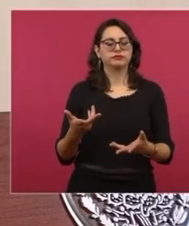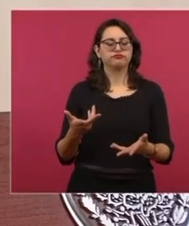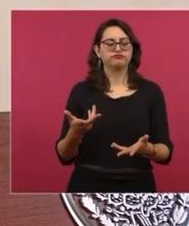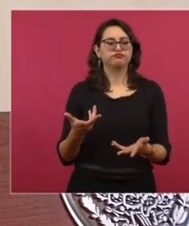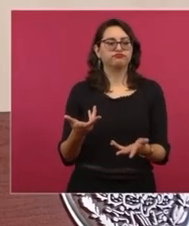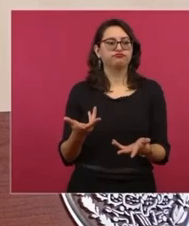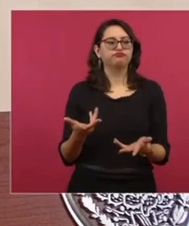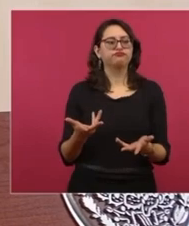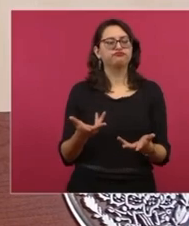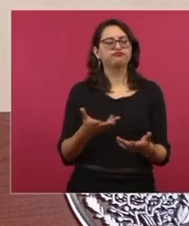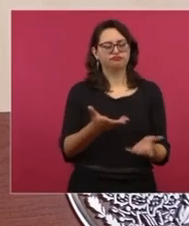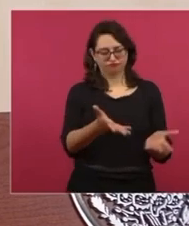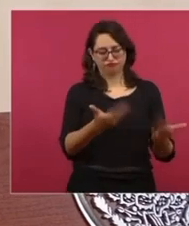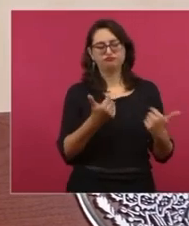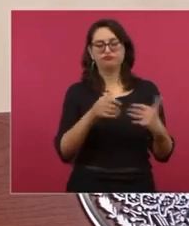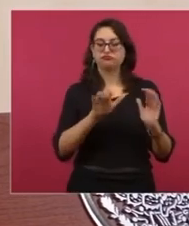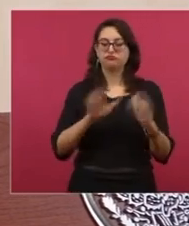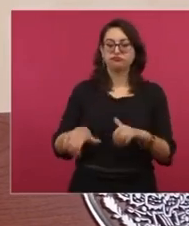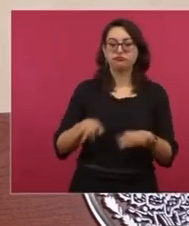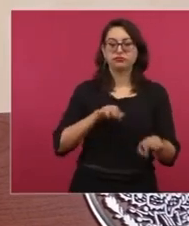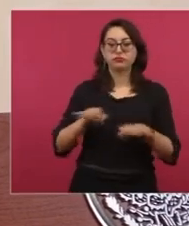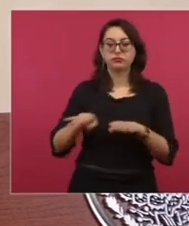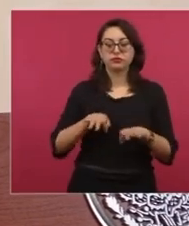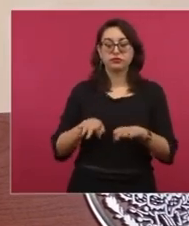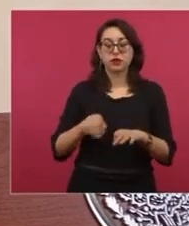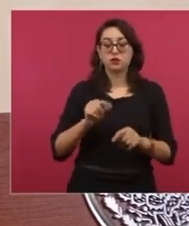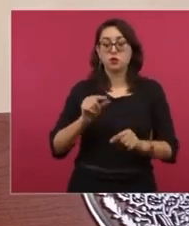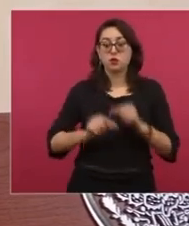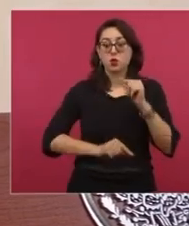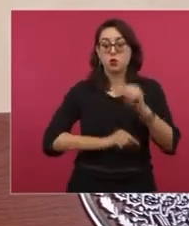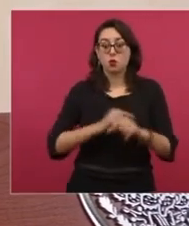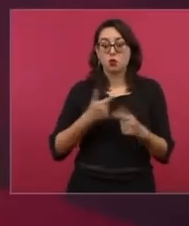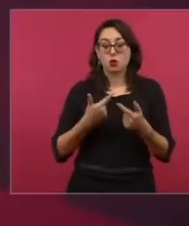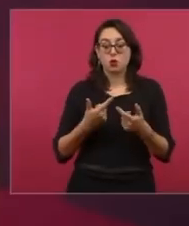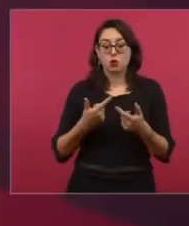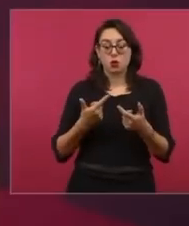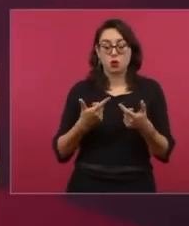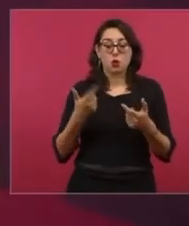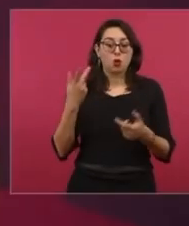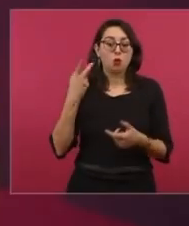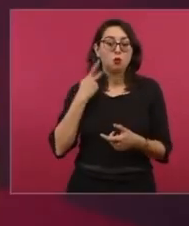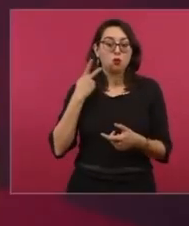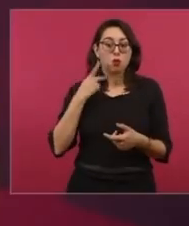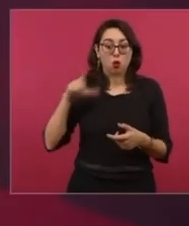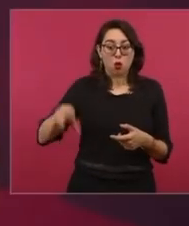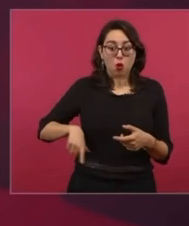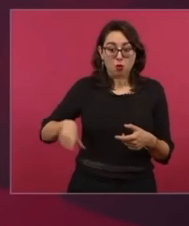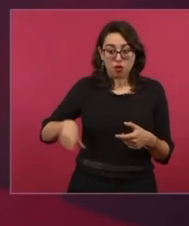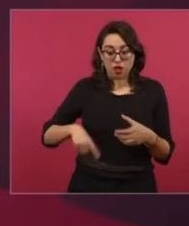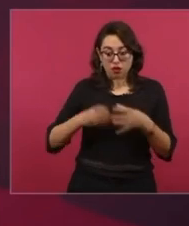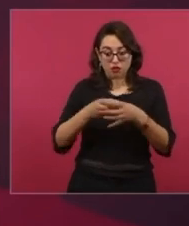Y se hizo un gobierno muy